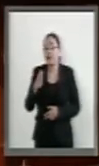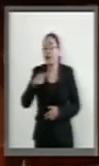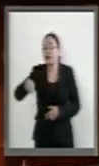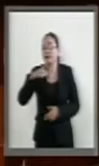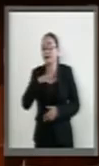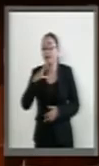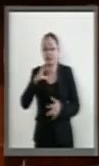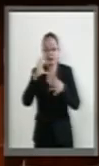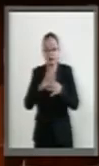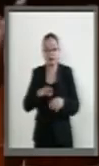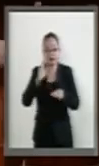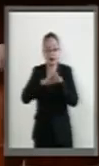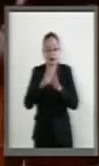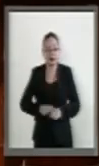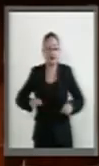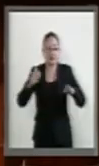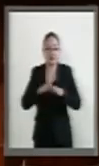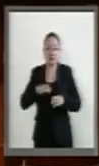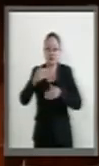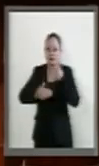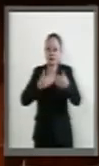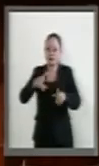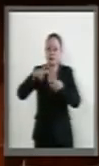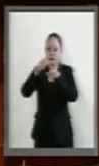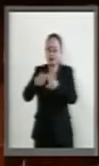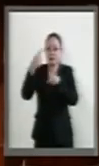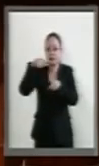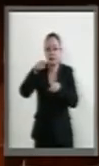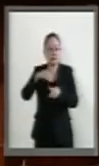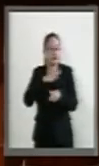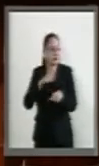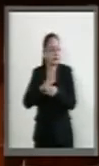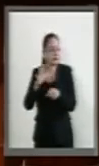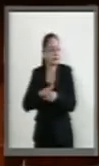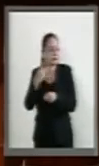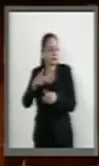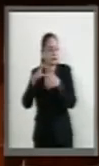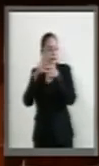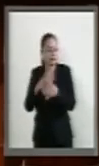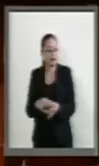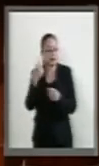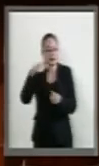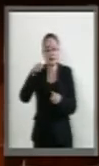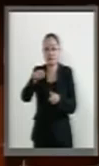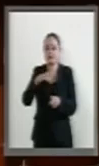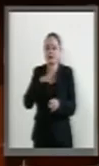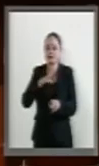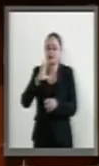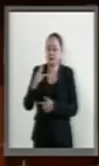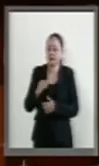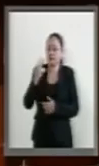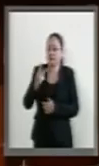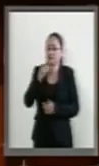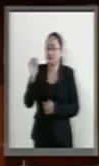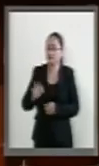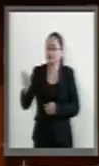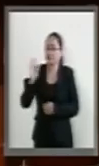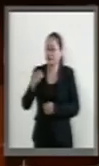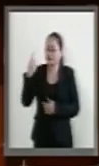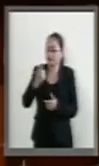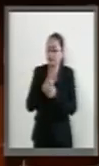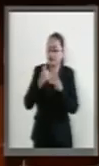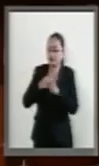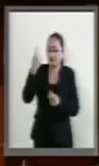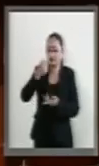enormes logros que ya ha tenido la Alianza, liberalizando, por ejemplo, el 92% de los productos